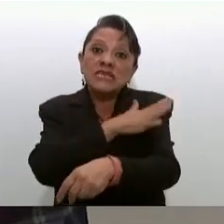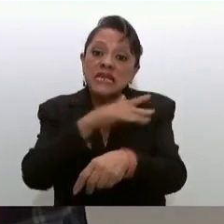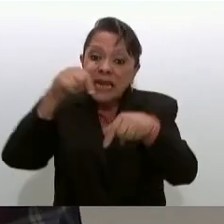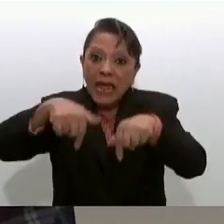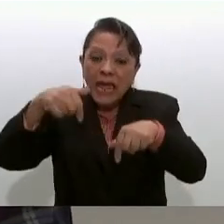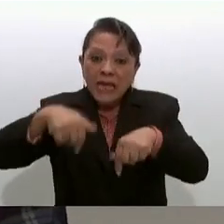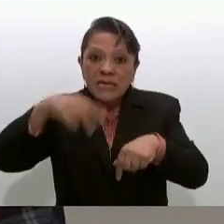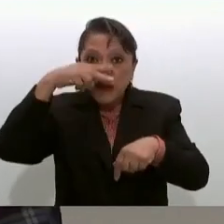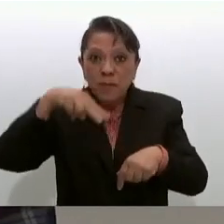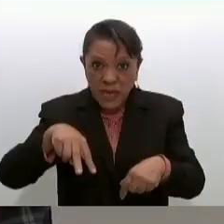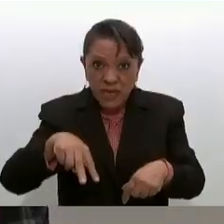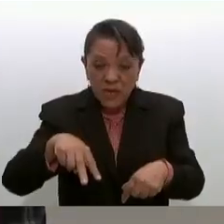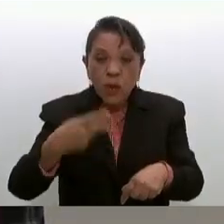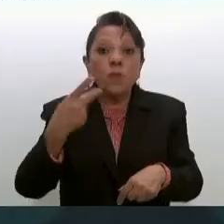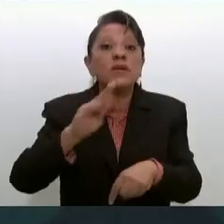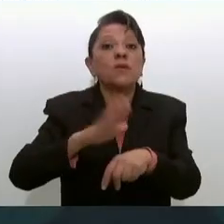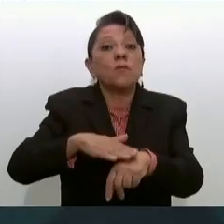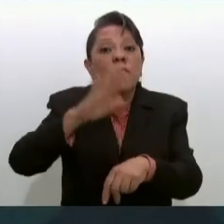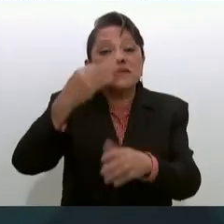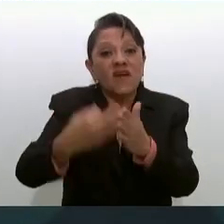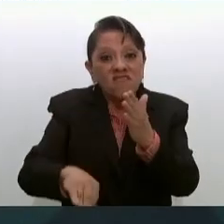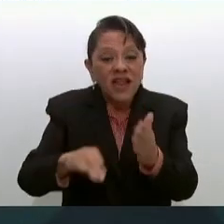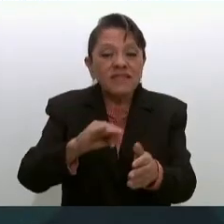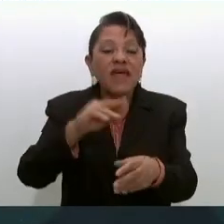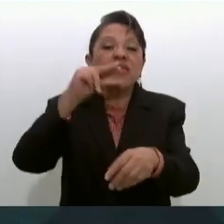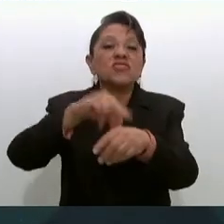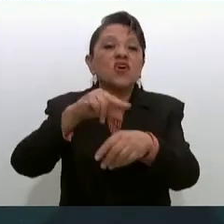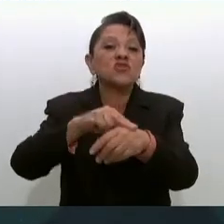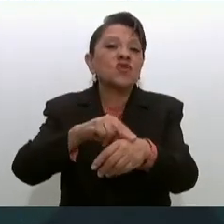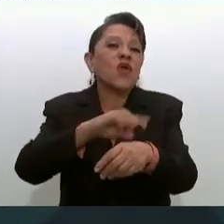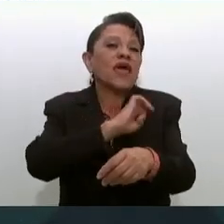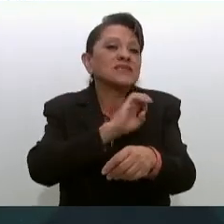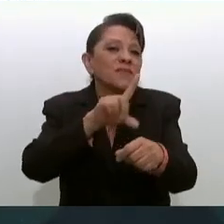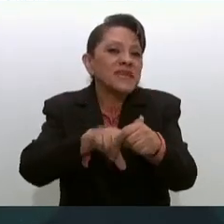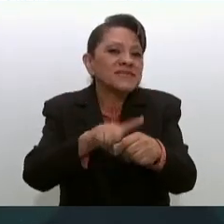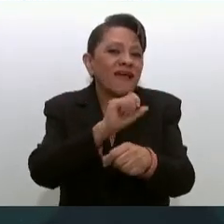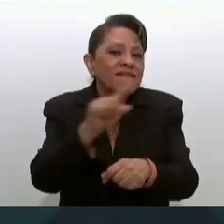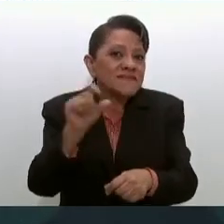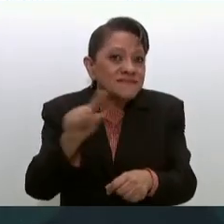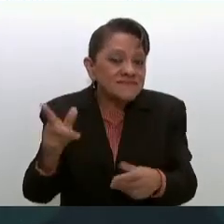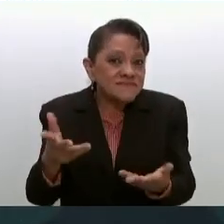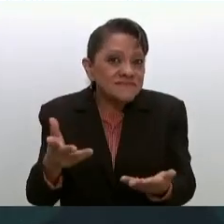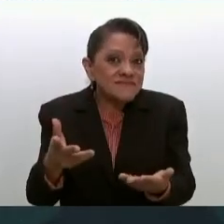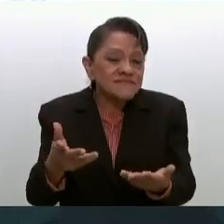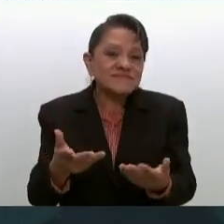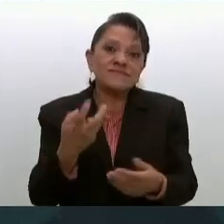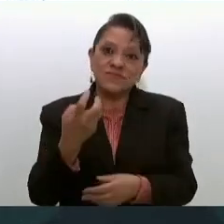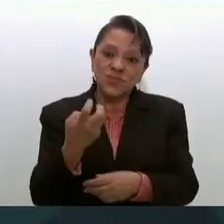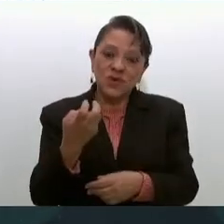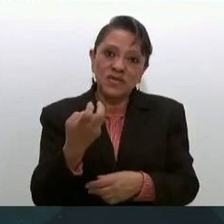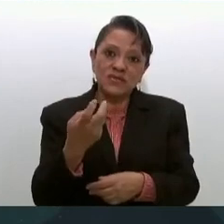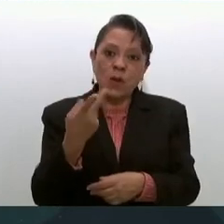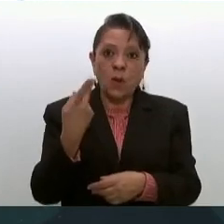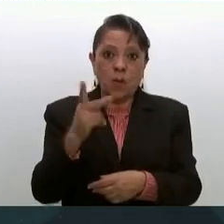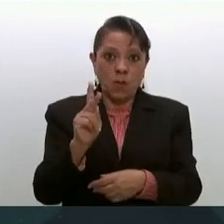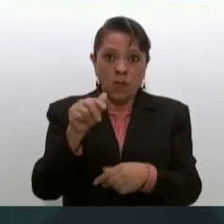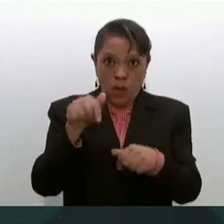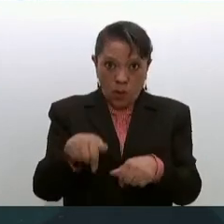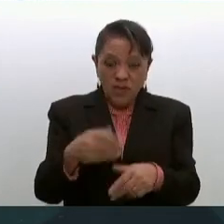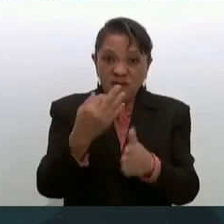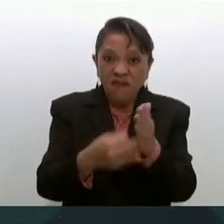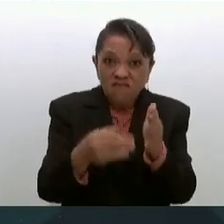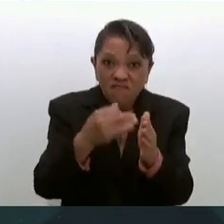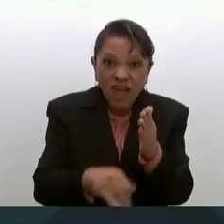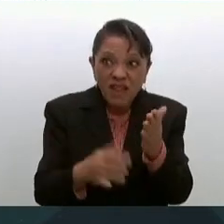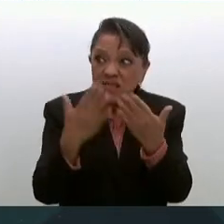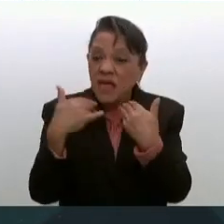falta son especialistas ya estamos enfrentando este déficit